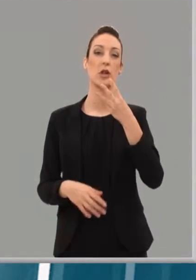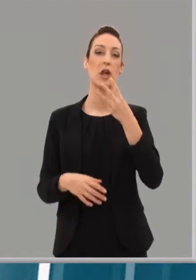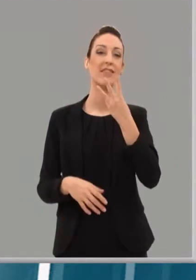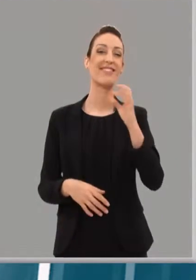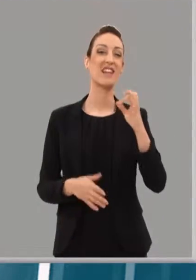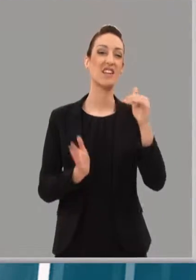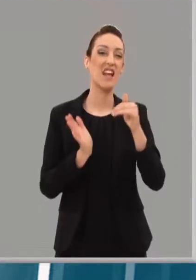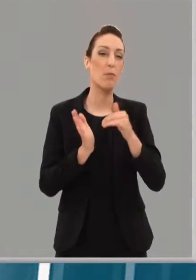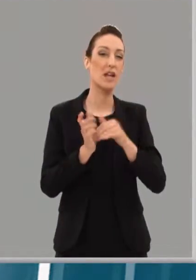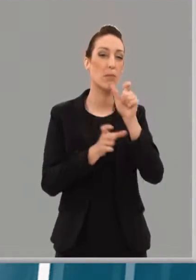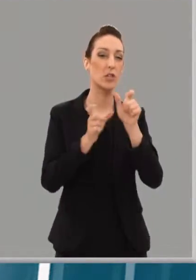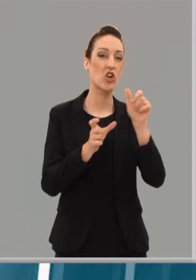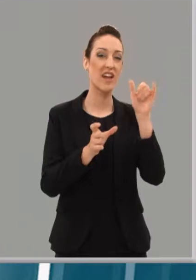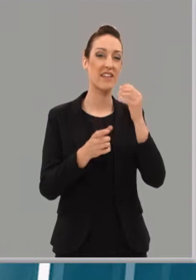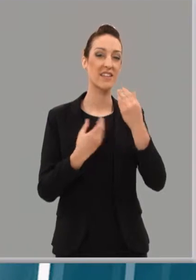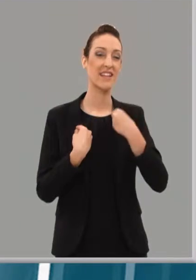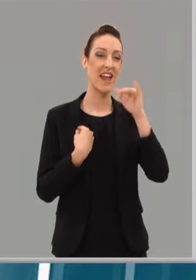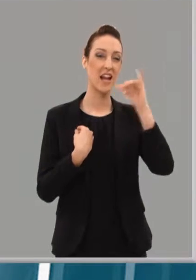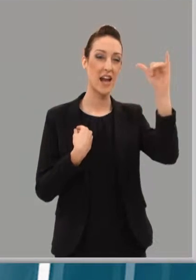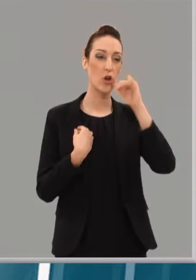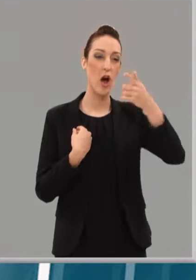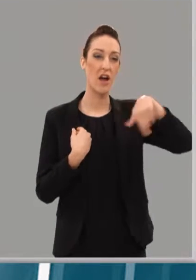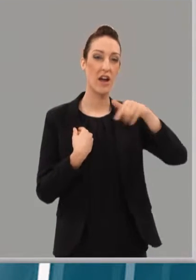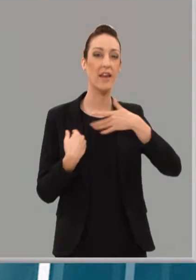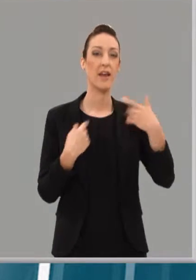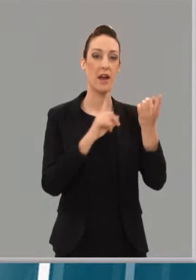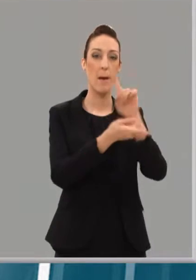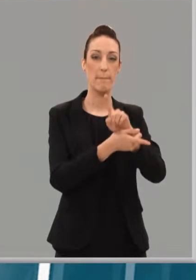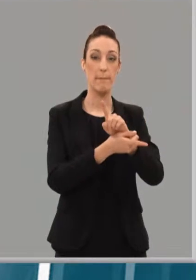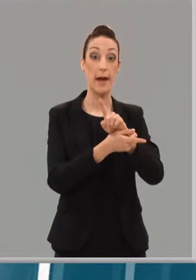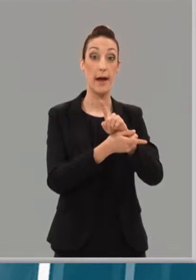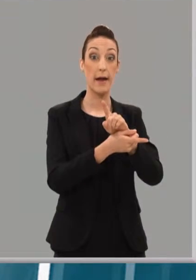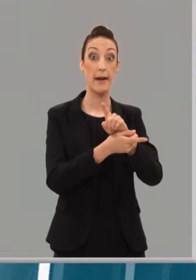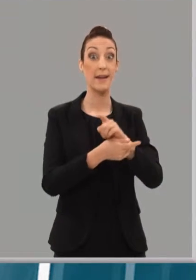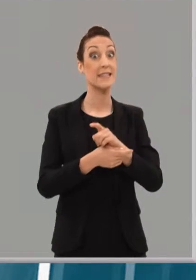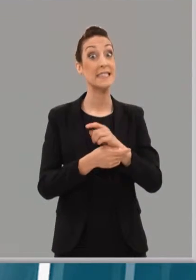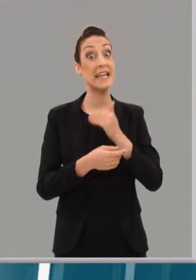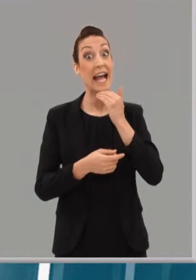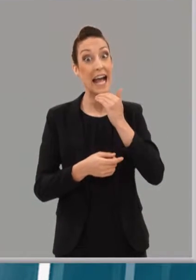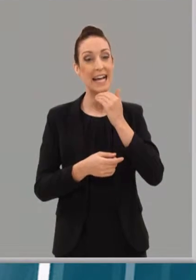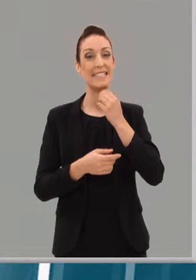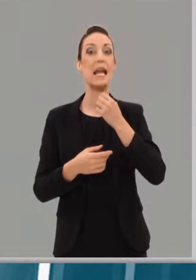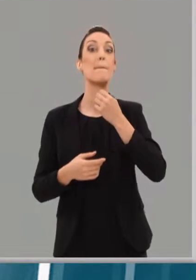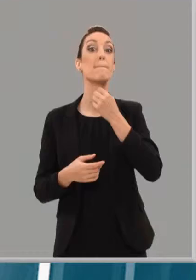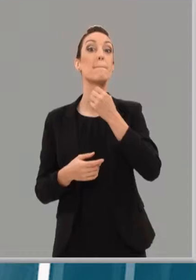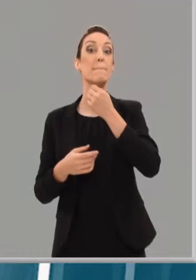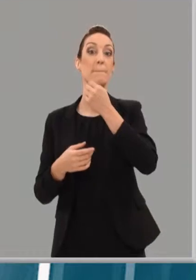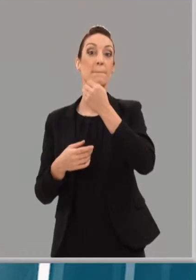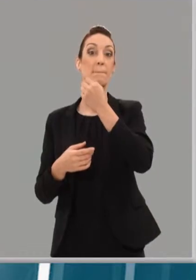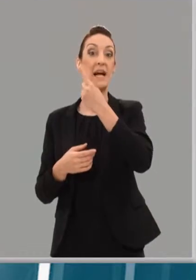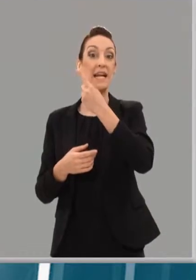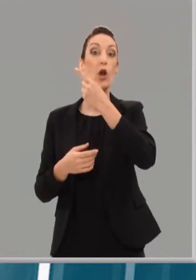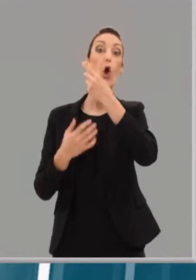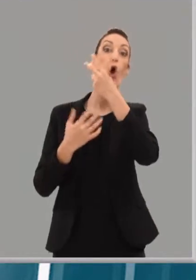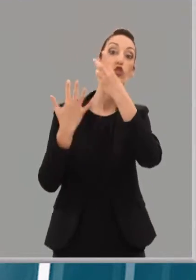logroñesas dispuestos a cambiar. No ha llegado, pero por poco, 1.800 votos, suficientes, eso sí, para dar